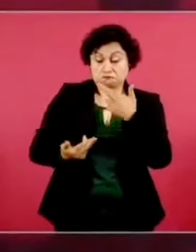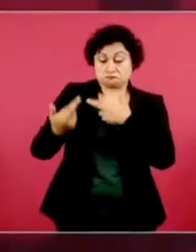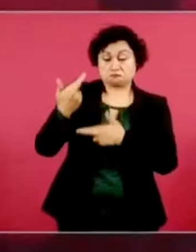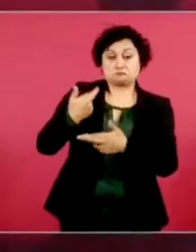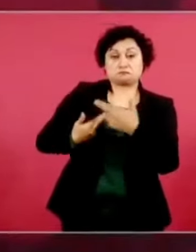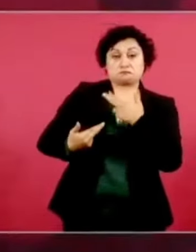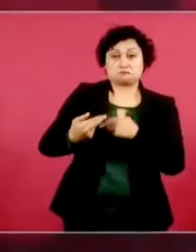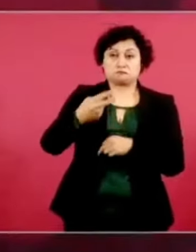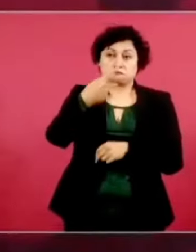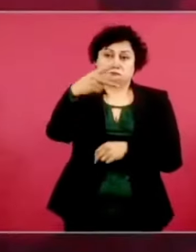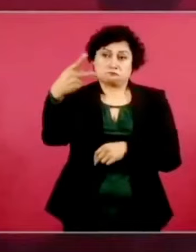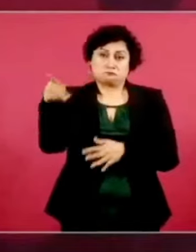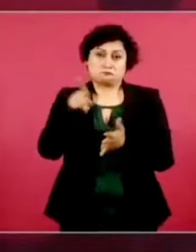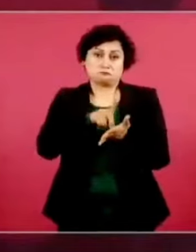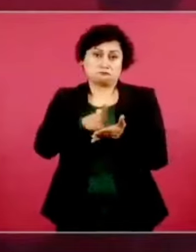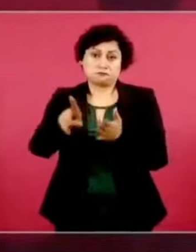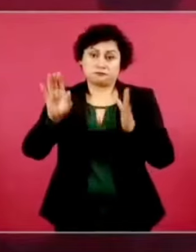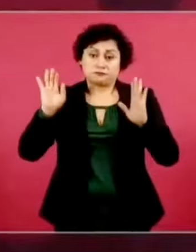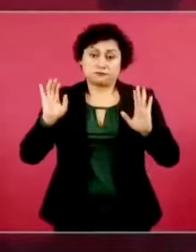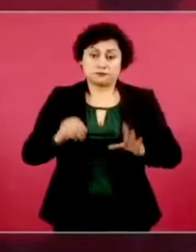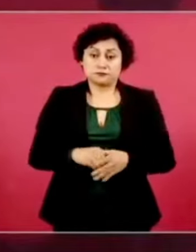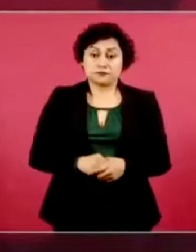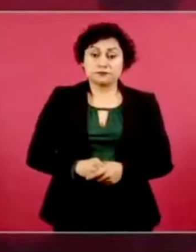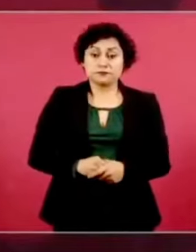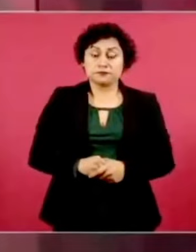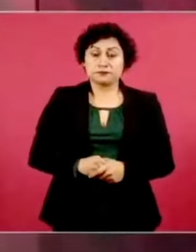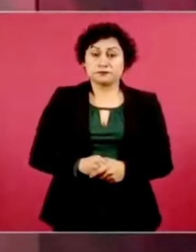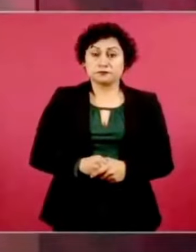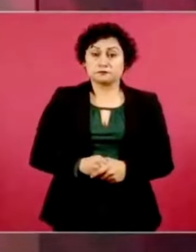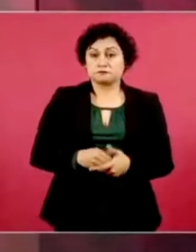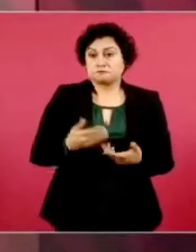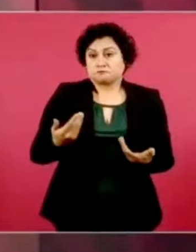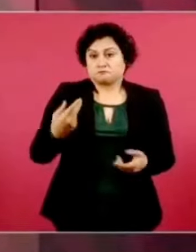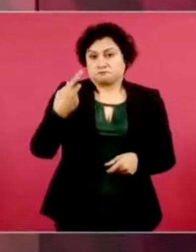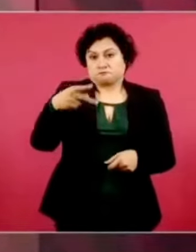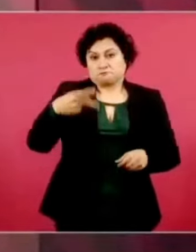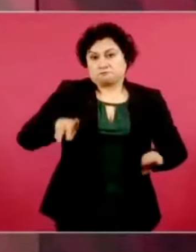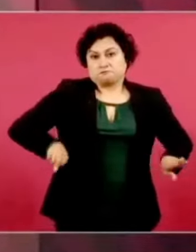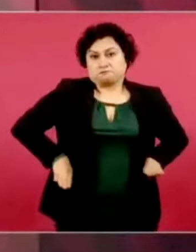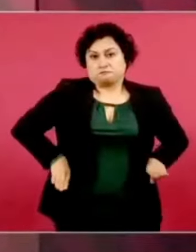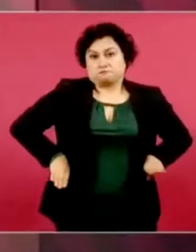como los conservadores, como los cangrejos.